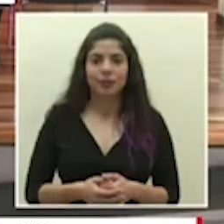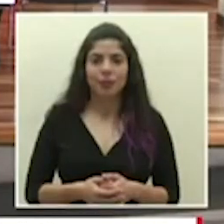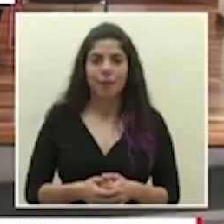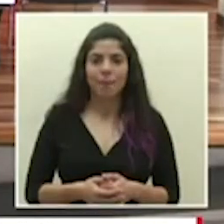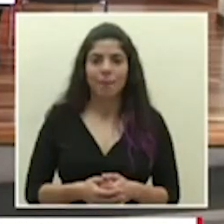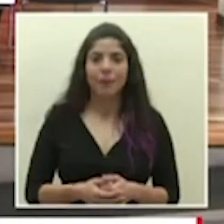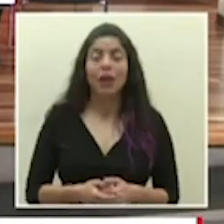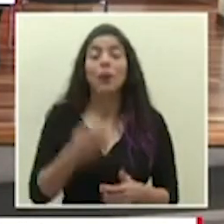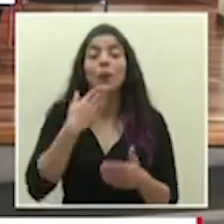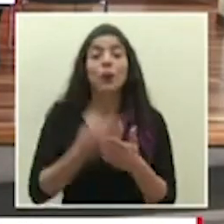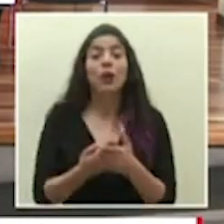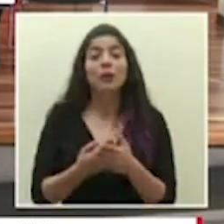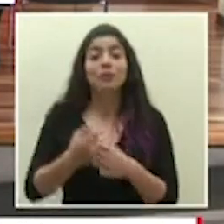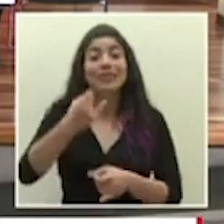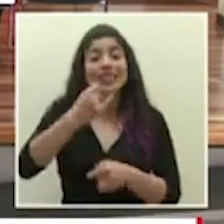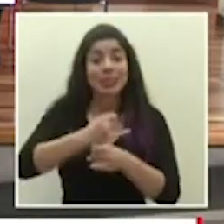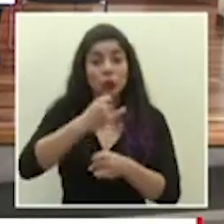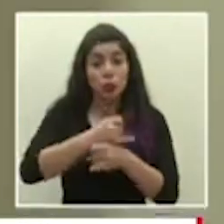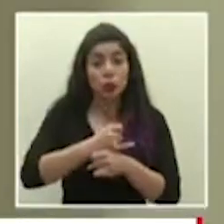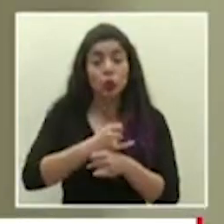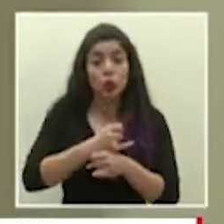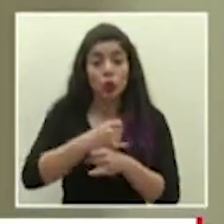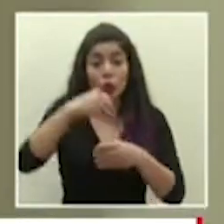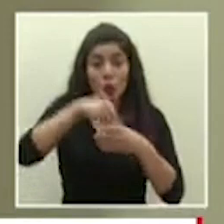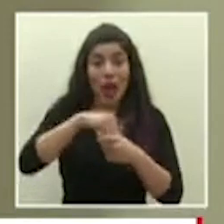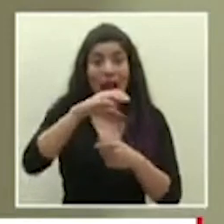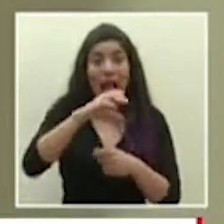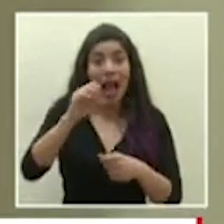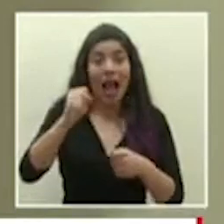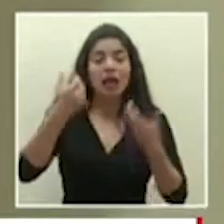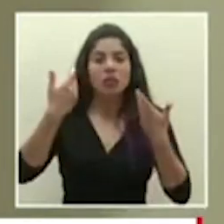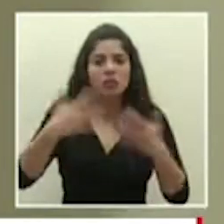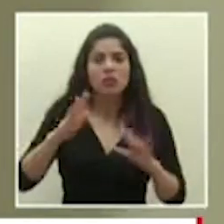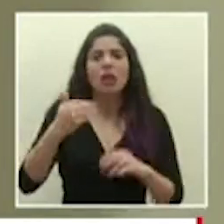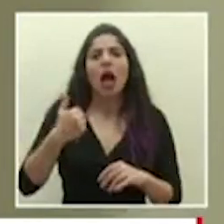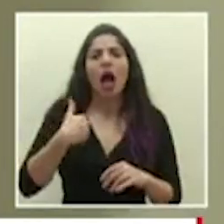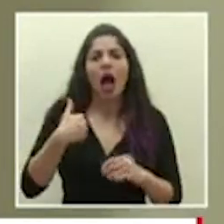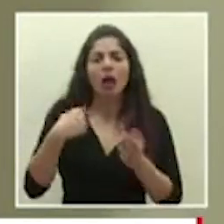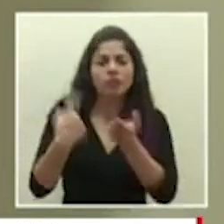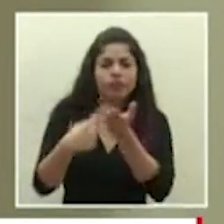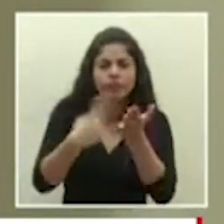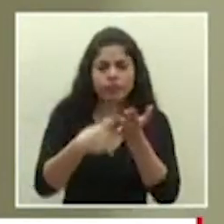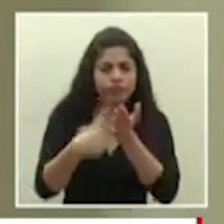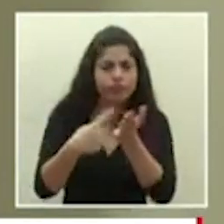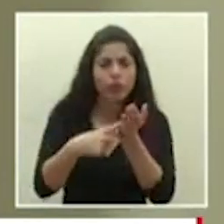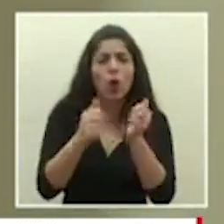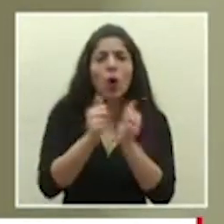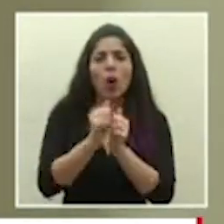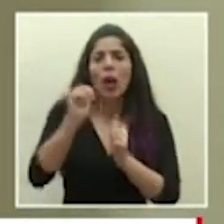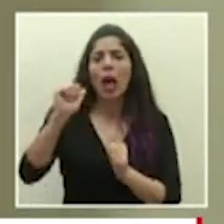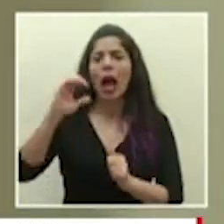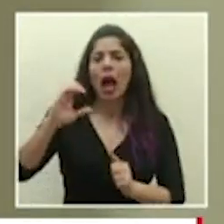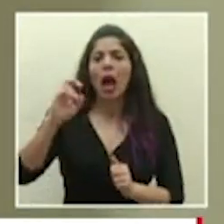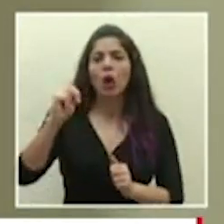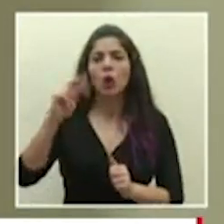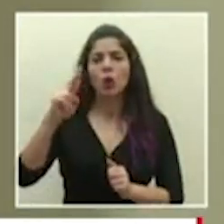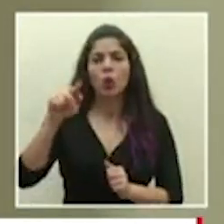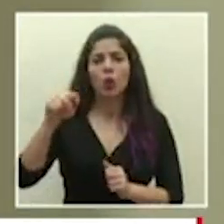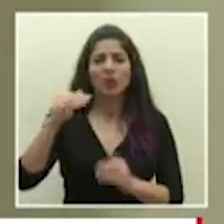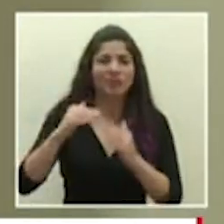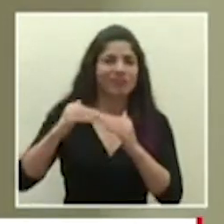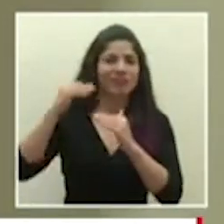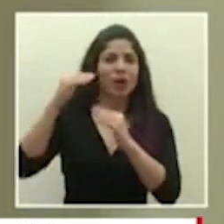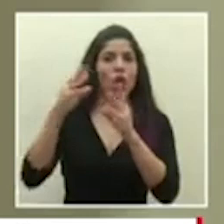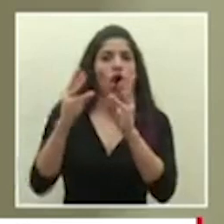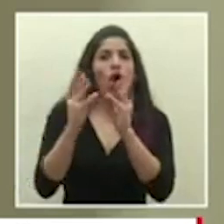bueno en la institución en la caja hemos tenido conversaciones con ACNUR el alto comisionado de Naciones